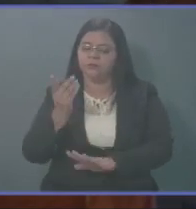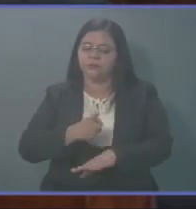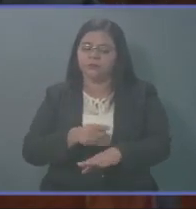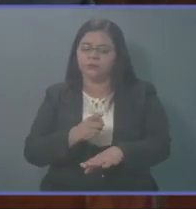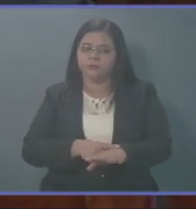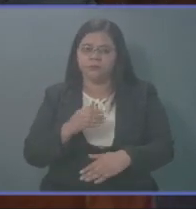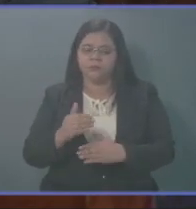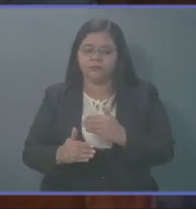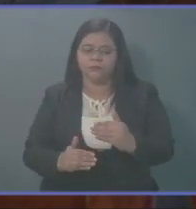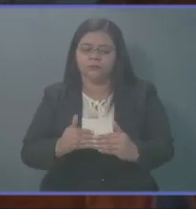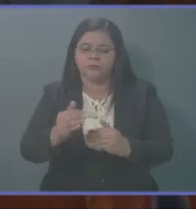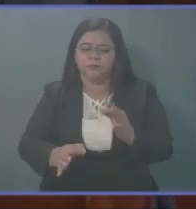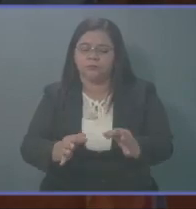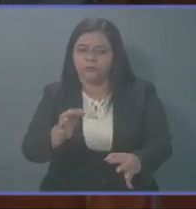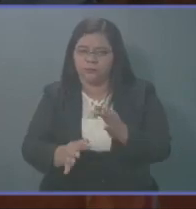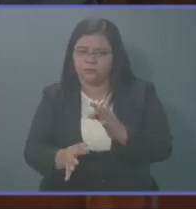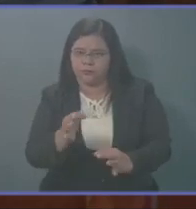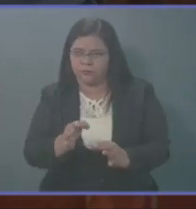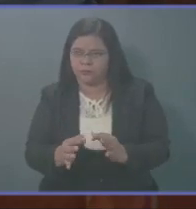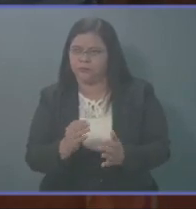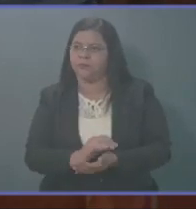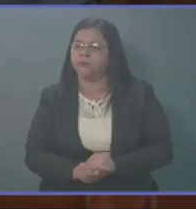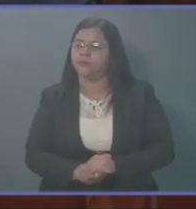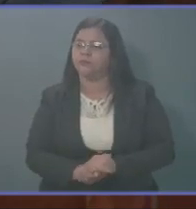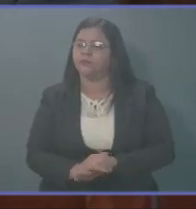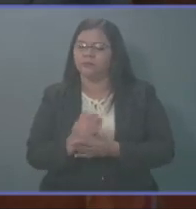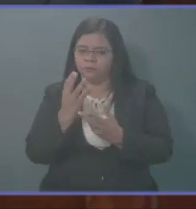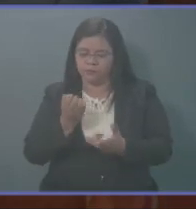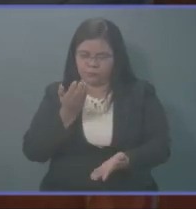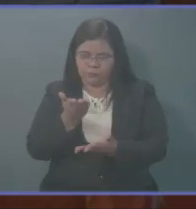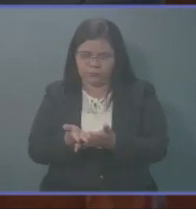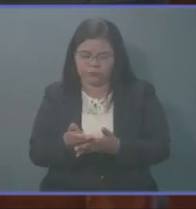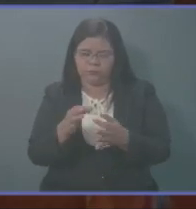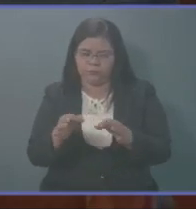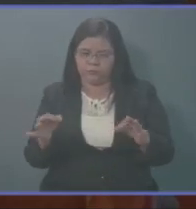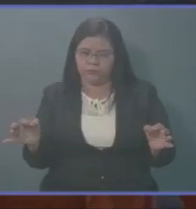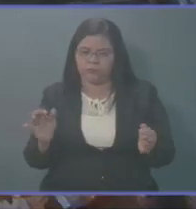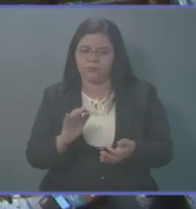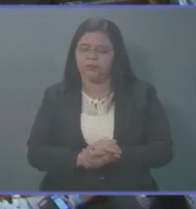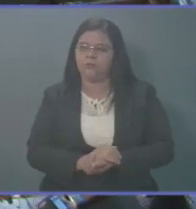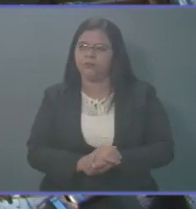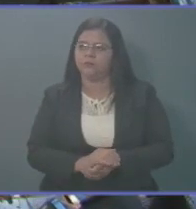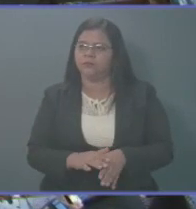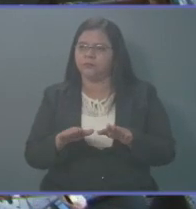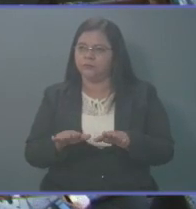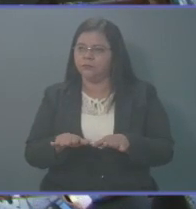judiciales y administrativos. Le envío a la redacción, Presidente. Gracias.